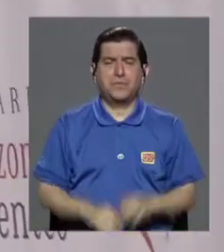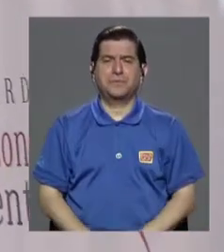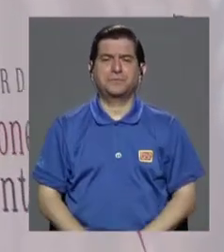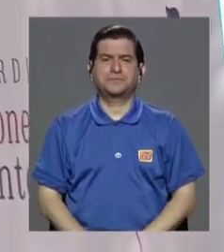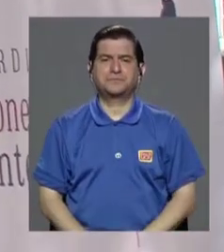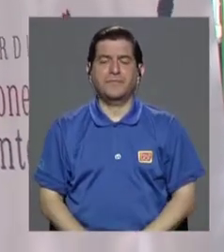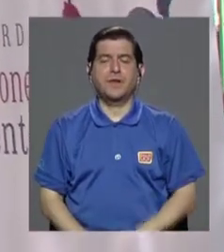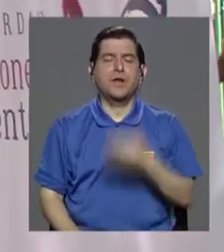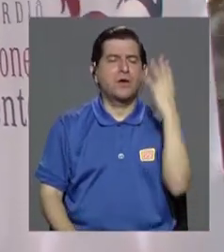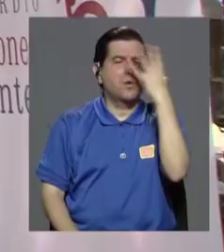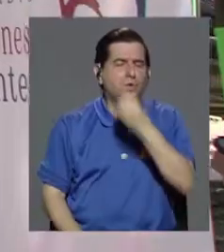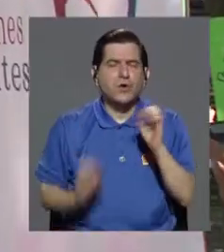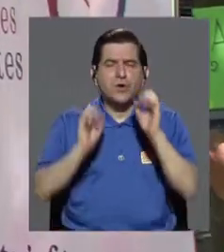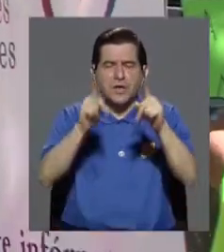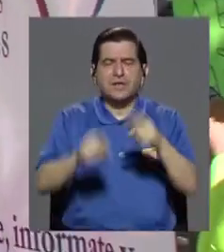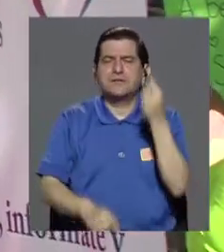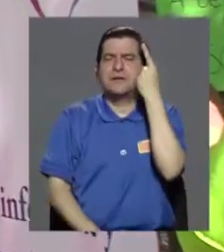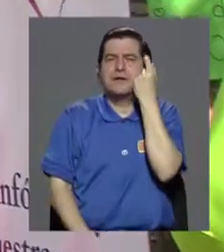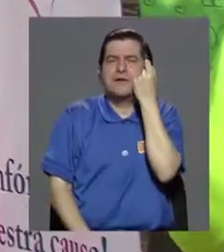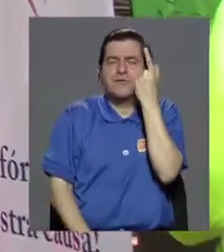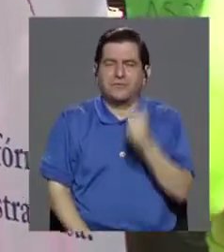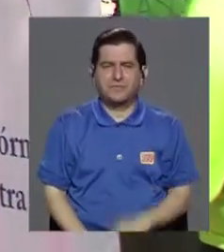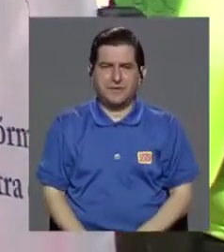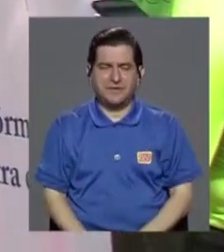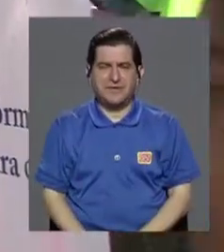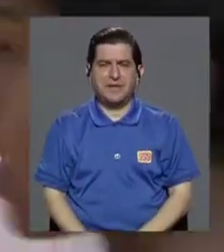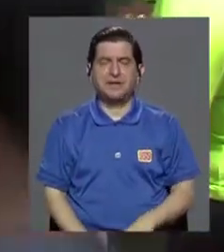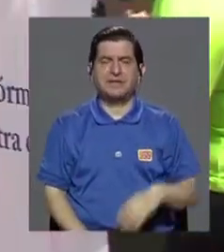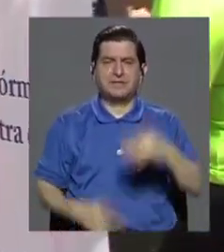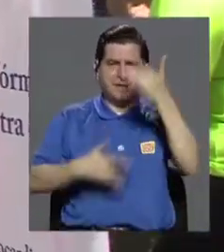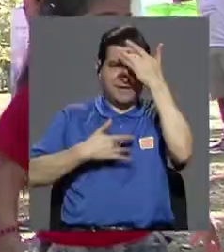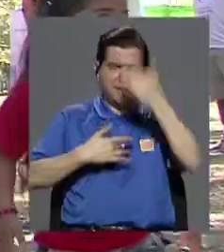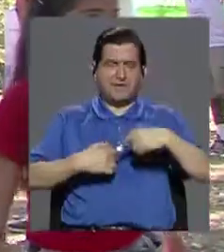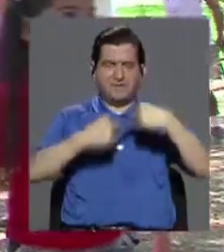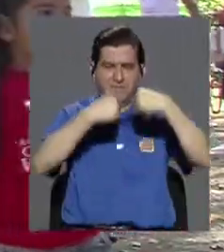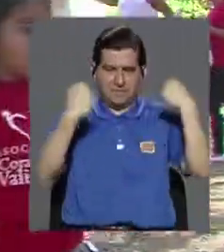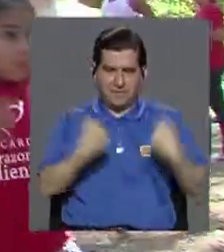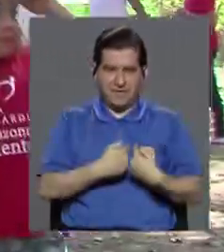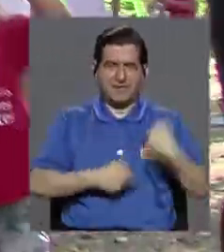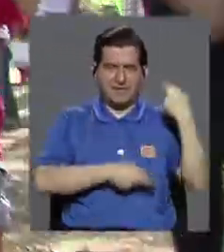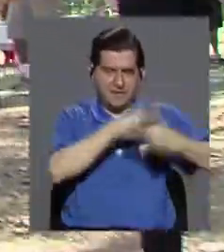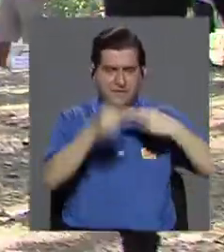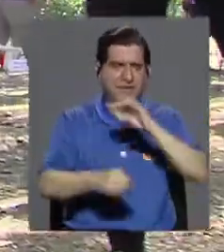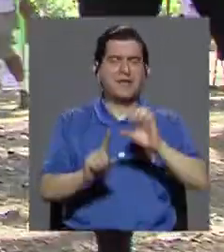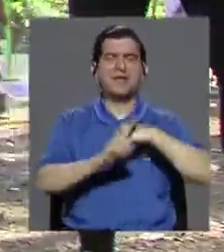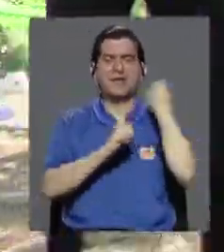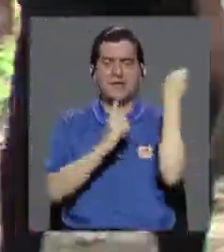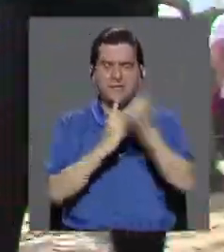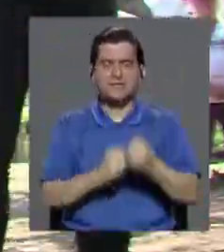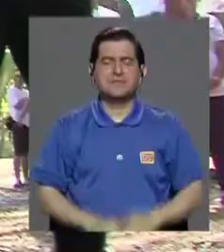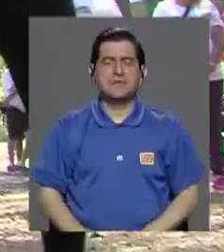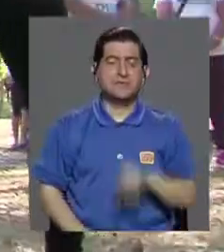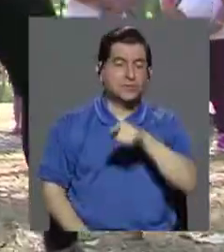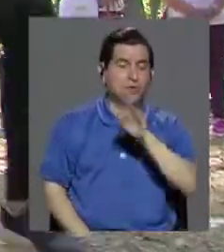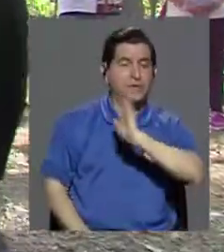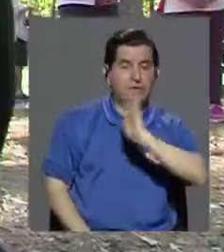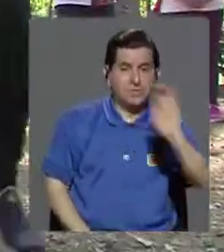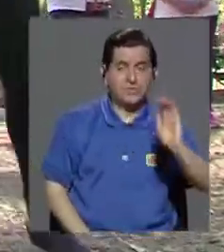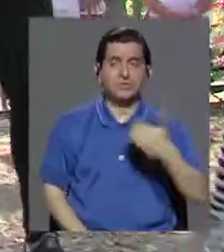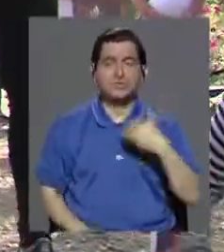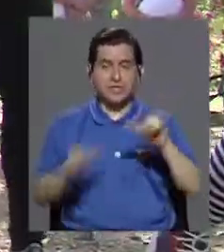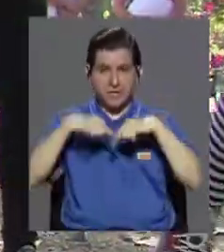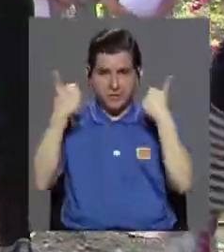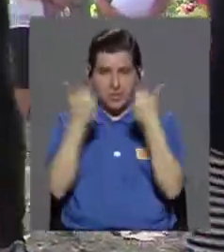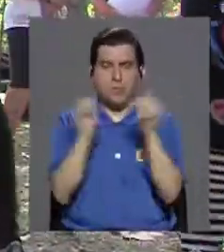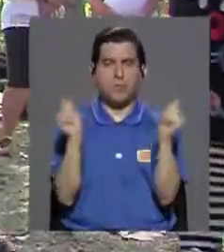poco acerca de las cardiopatías congénitas y comprender las situaciones que viven estos niños en conjunto con especialistas y organizaciones comprometidos con